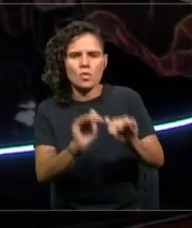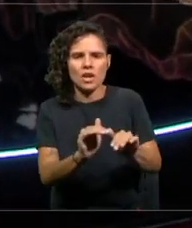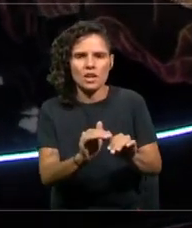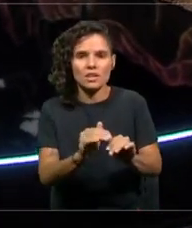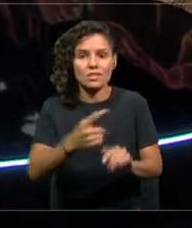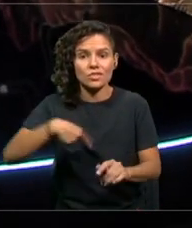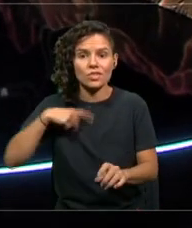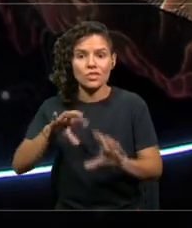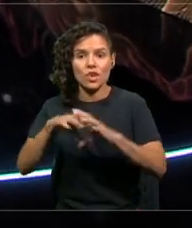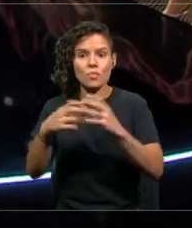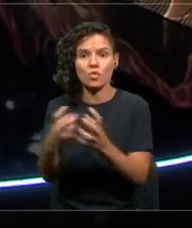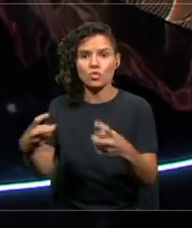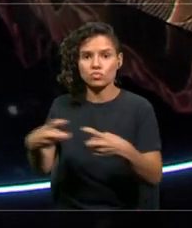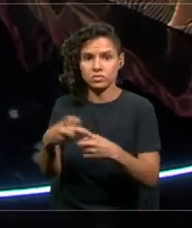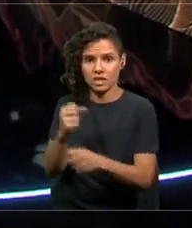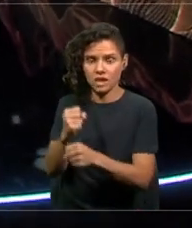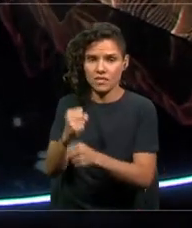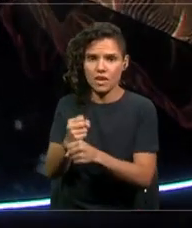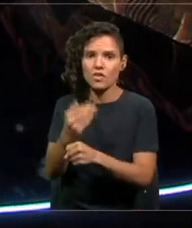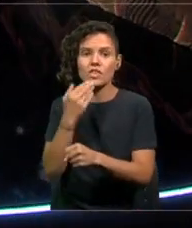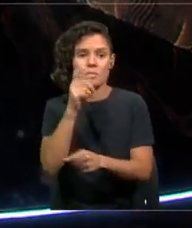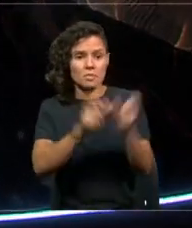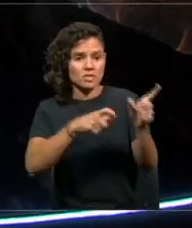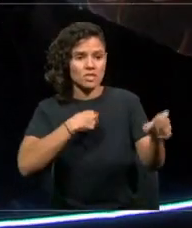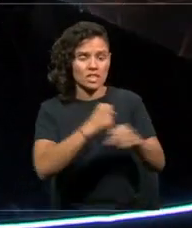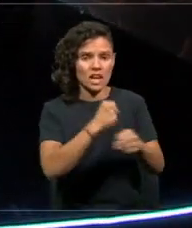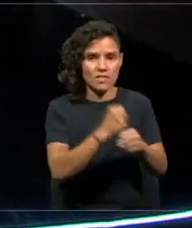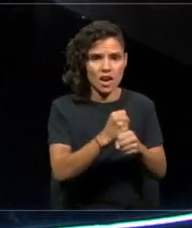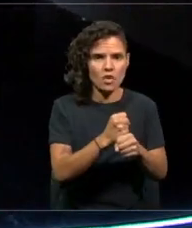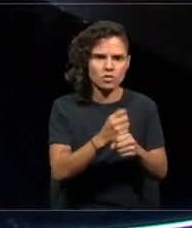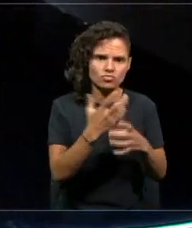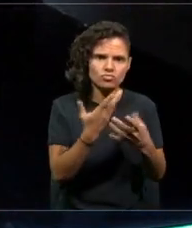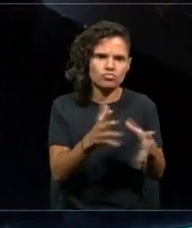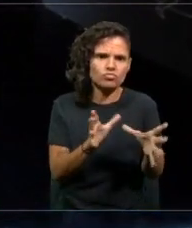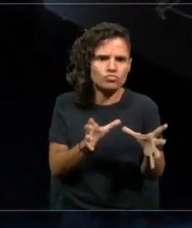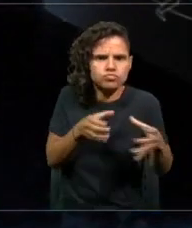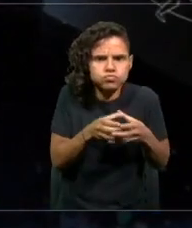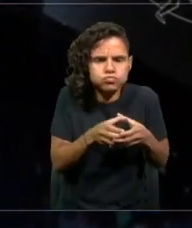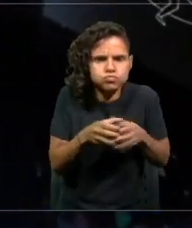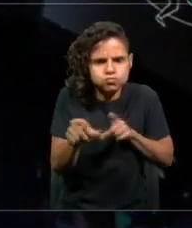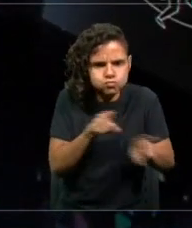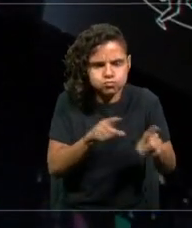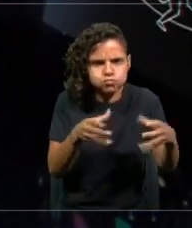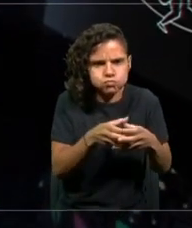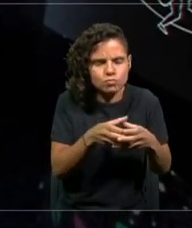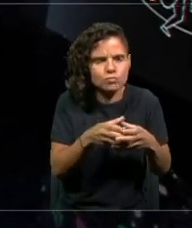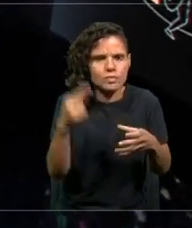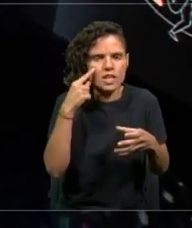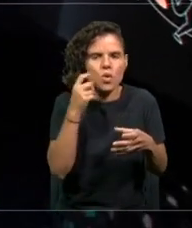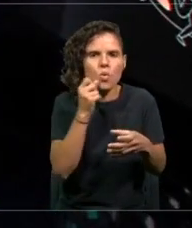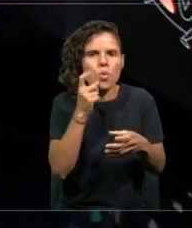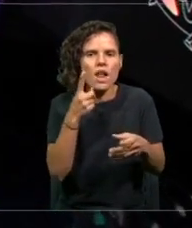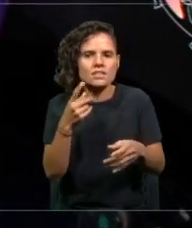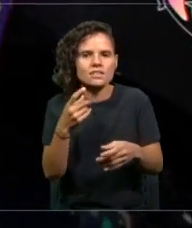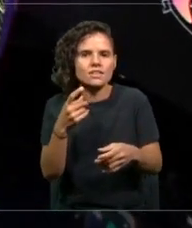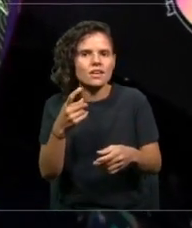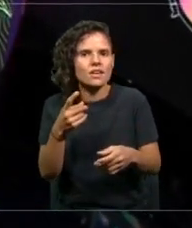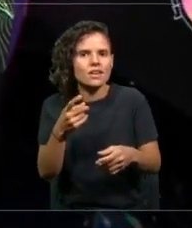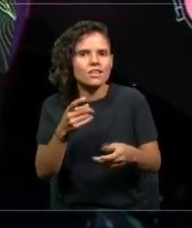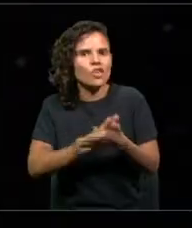sindical y desde la mirada del mundo de los trabajadores y trabajadoras organizados, a los desafíos que enfrenta hoy día nuestro país.